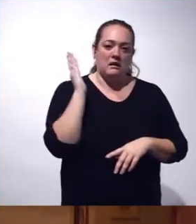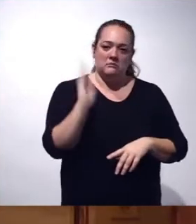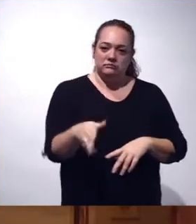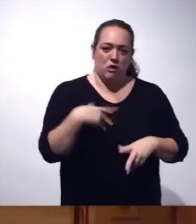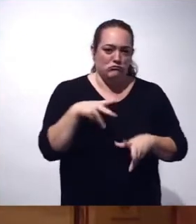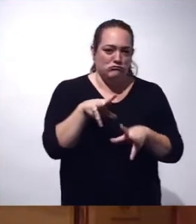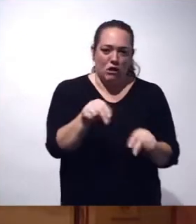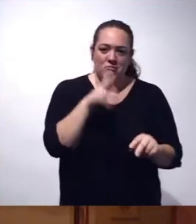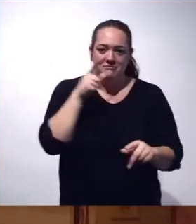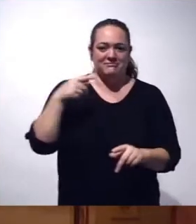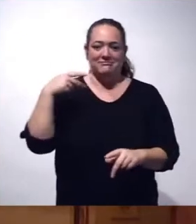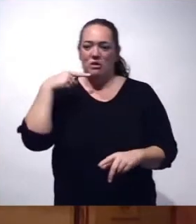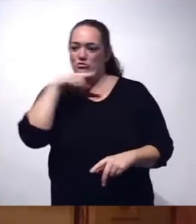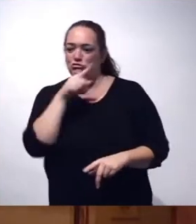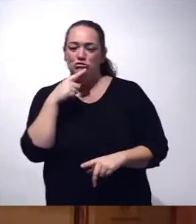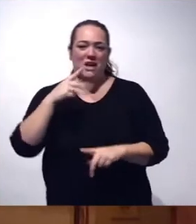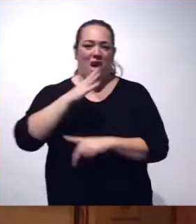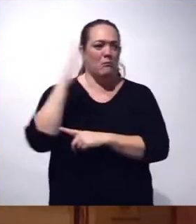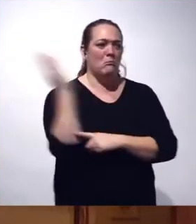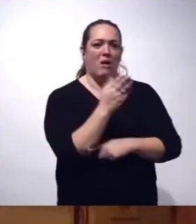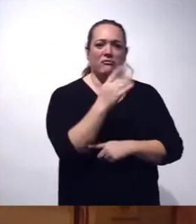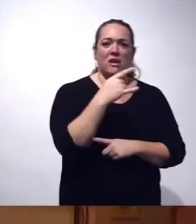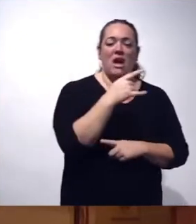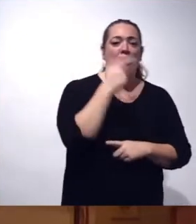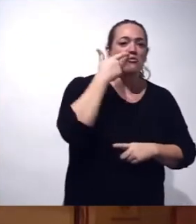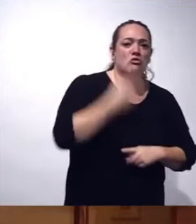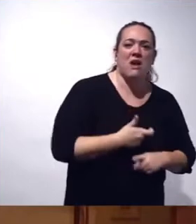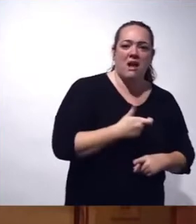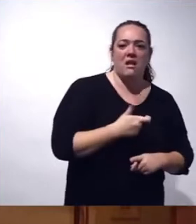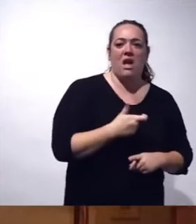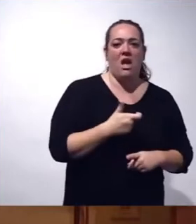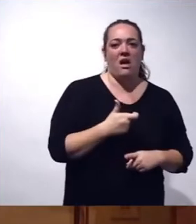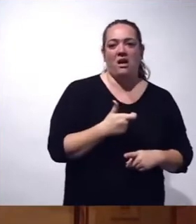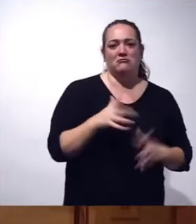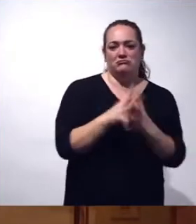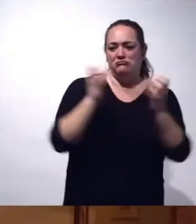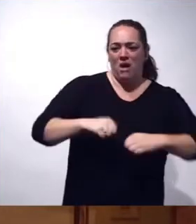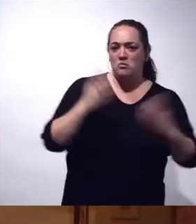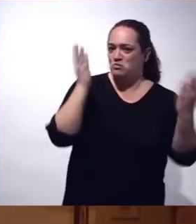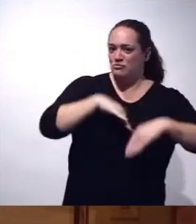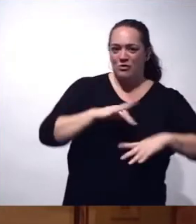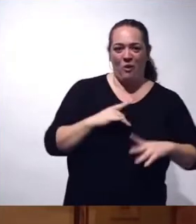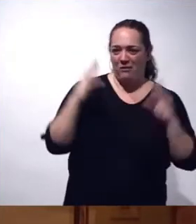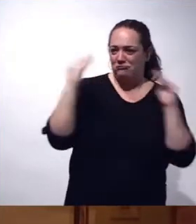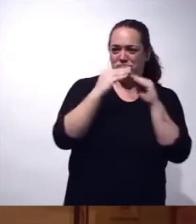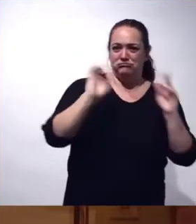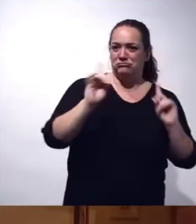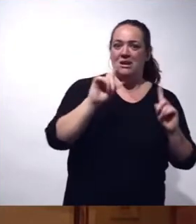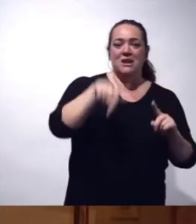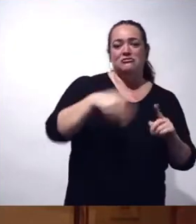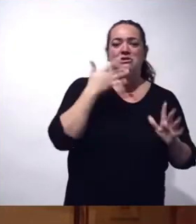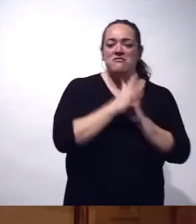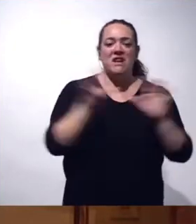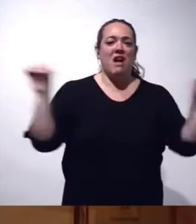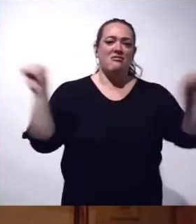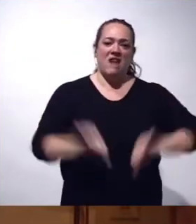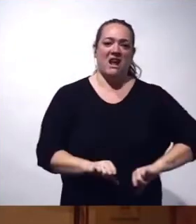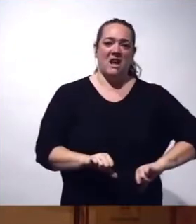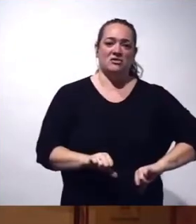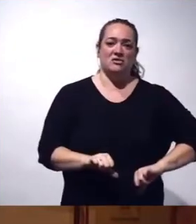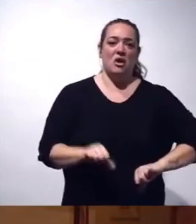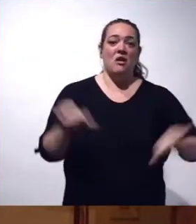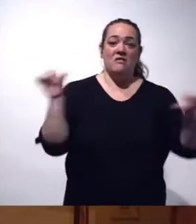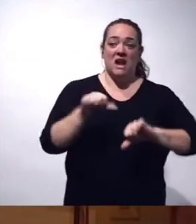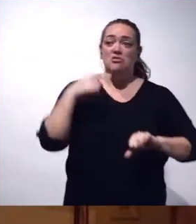el ataque de Rusia a Ucrania, la invasión y el fracaso imputable a